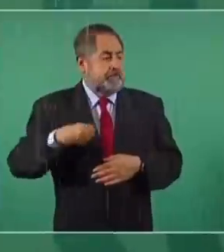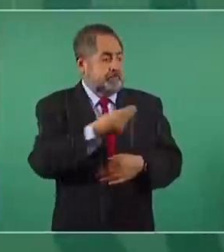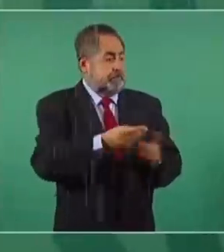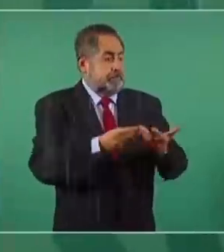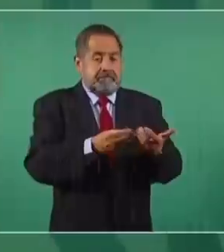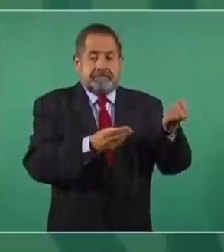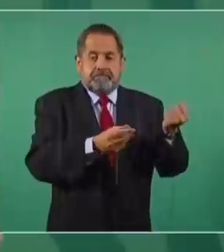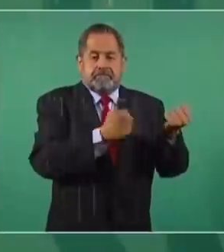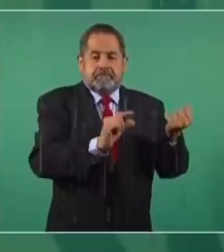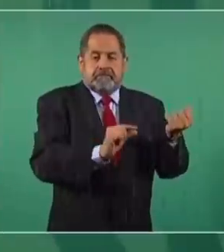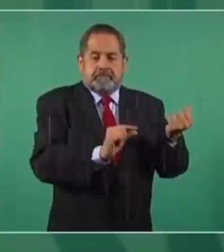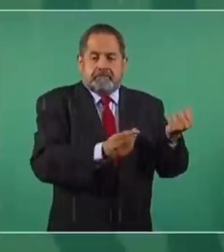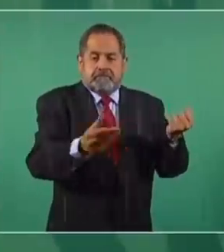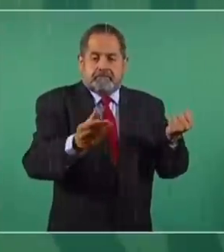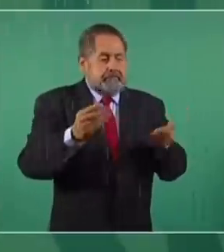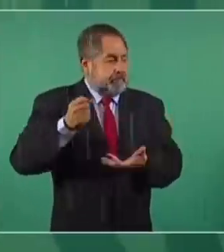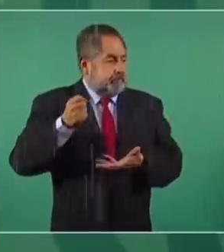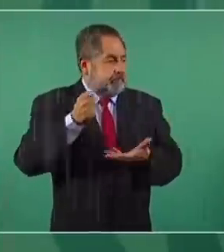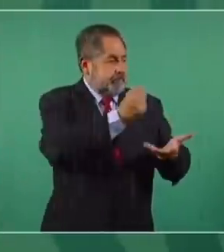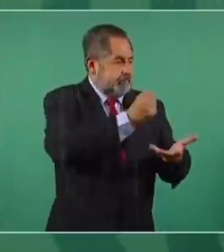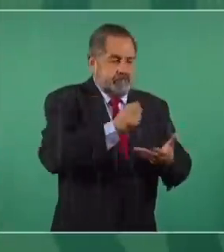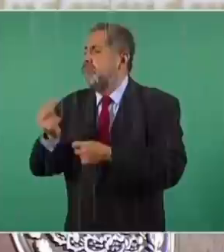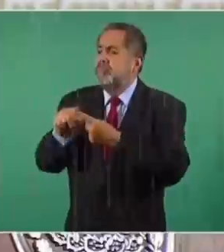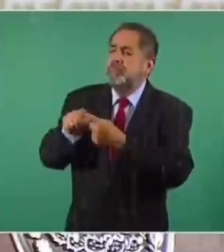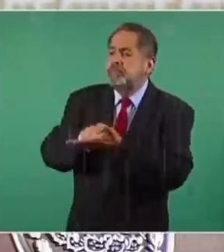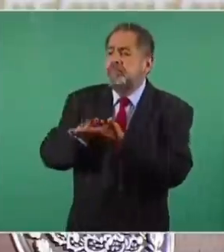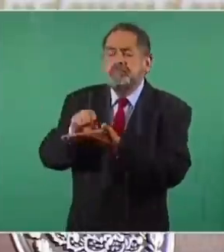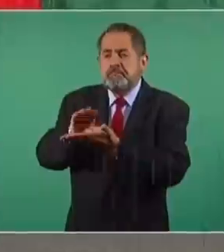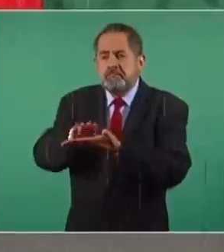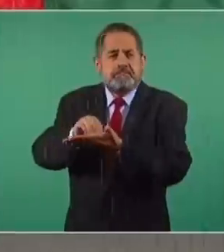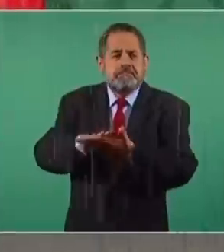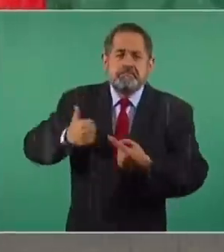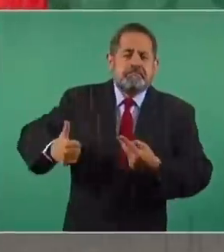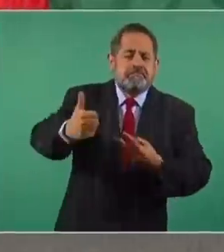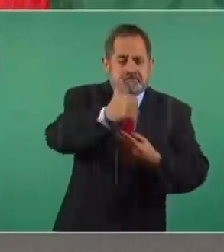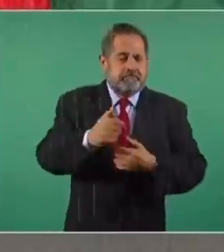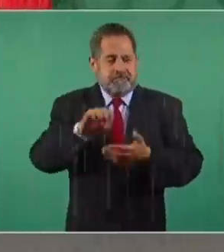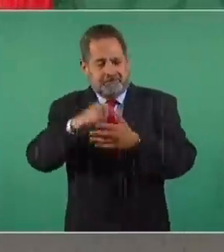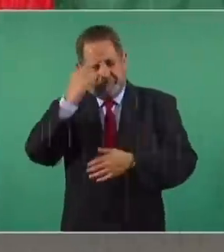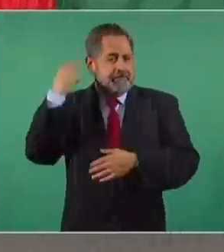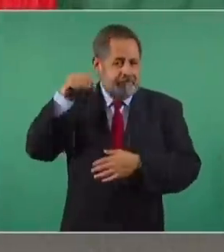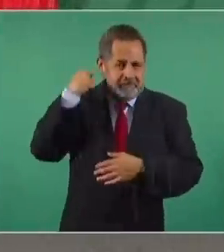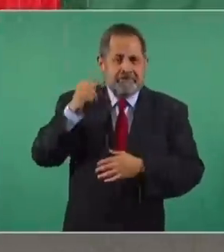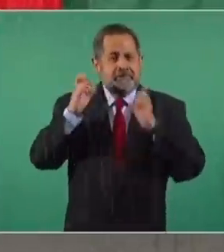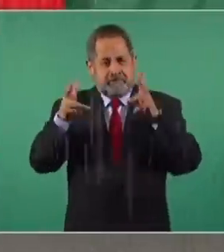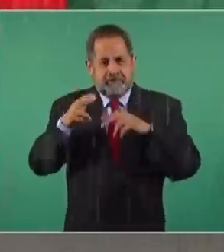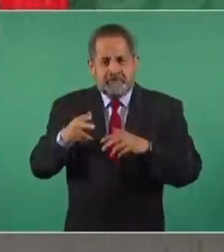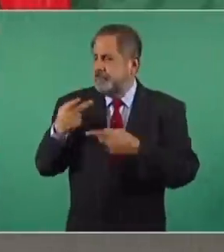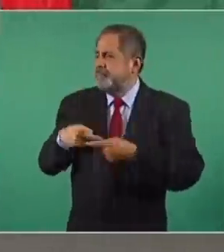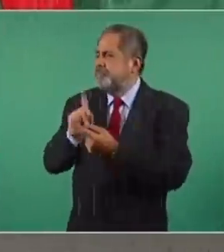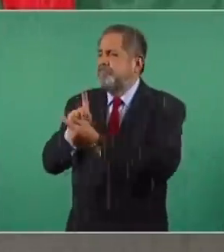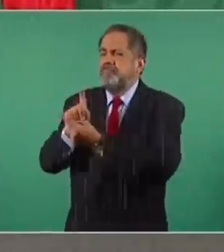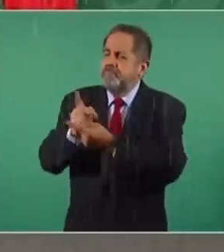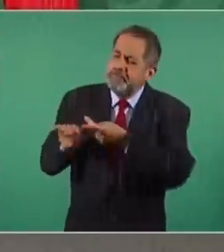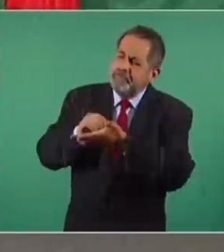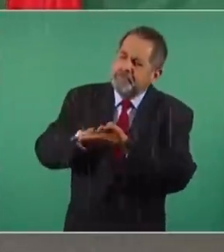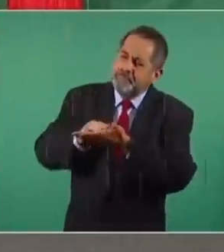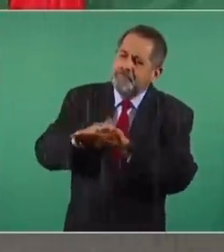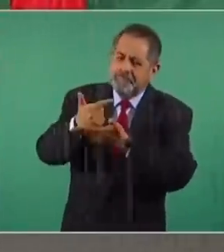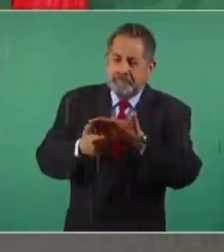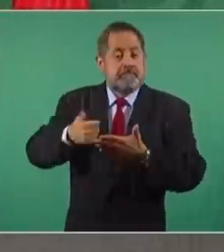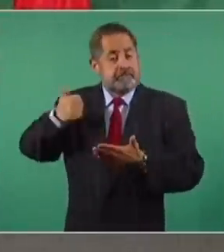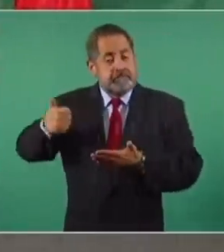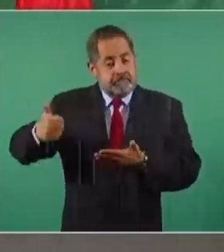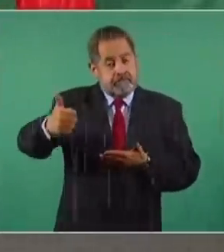También expertos en Medrar cada vez que había una tragedia. En las inundaciones de Tabasco, de Chiapas, se censó a todos y en cada familia